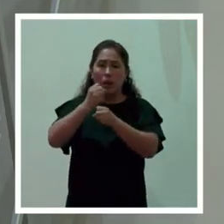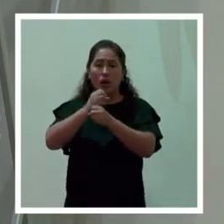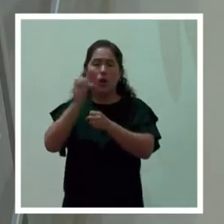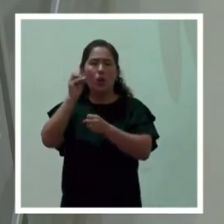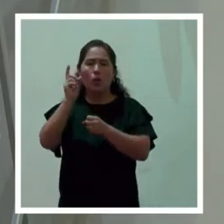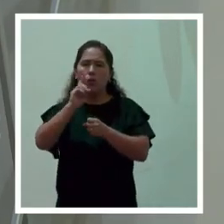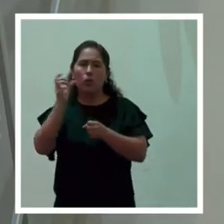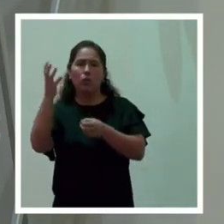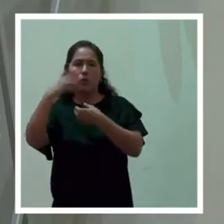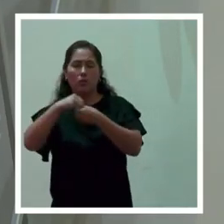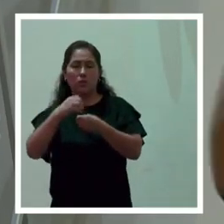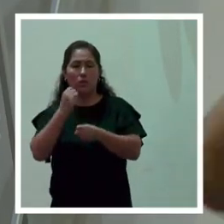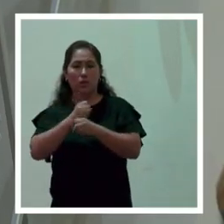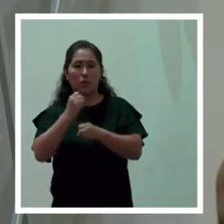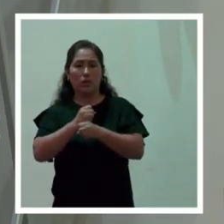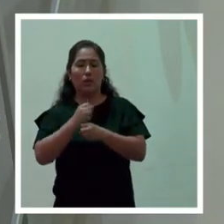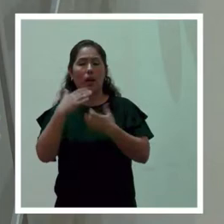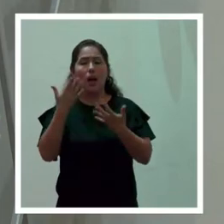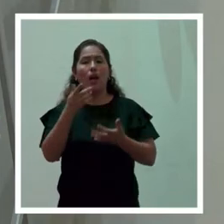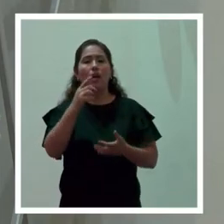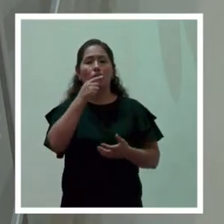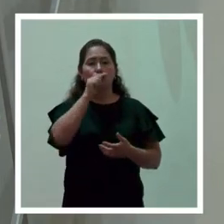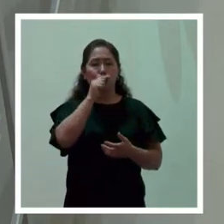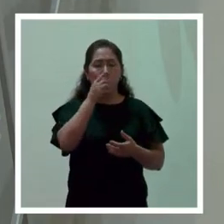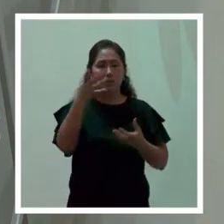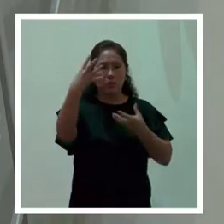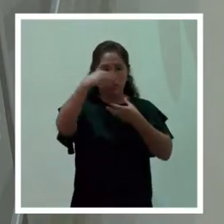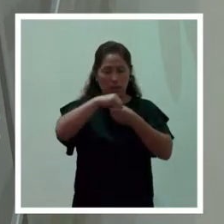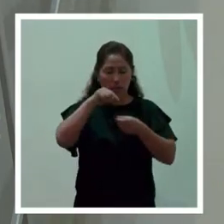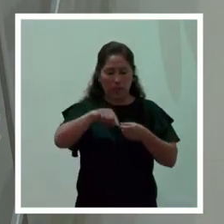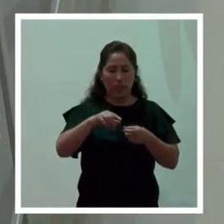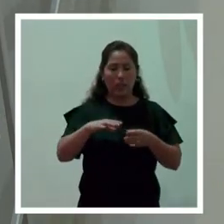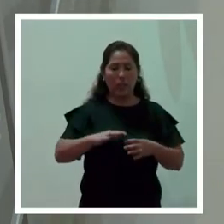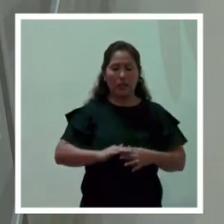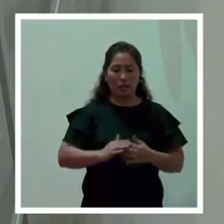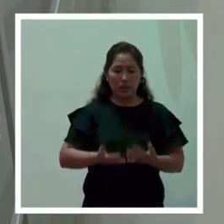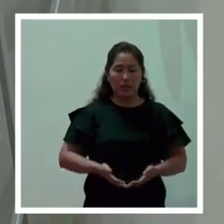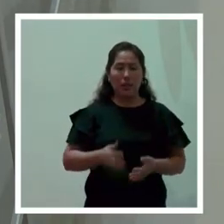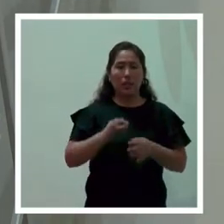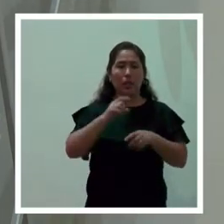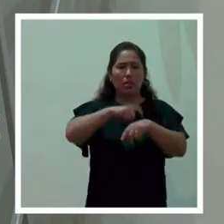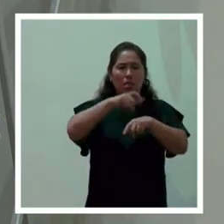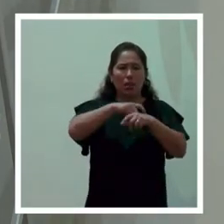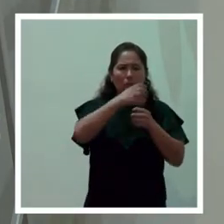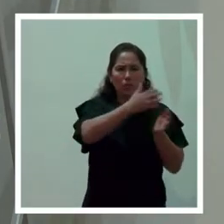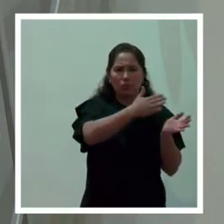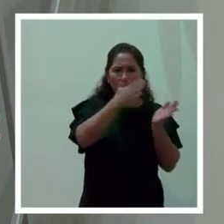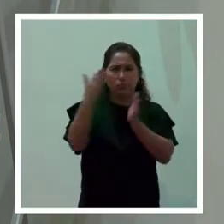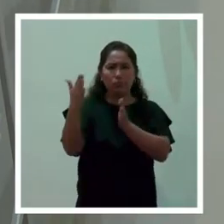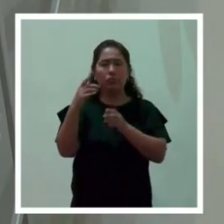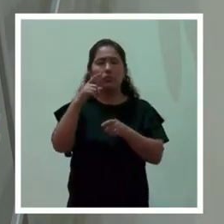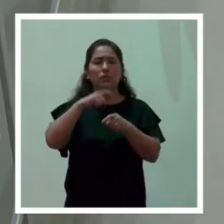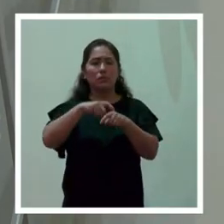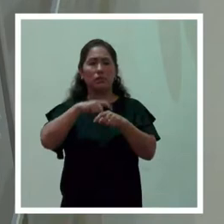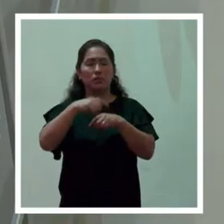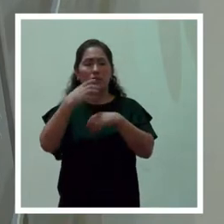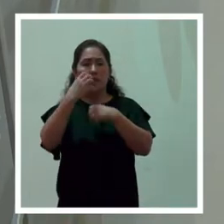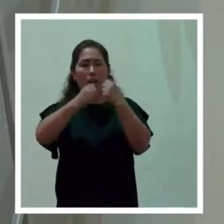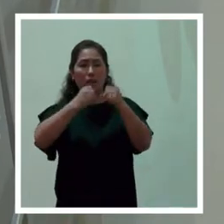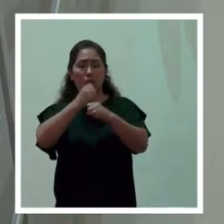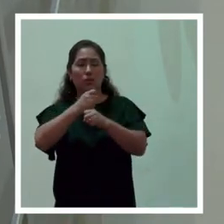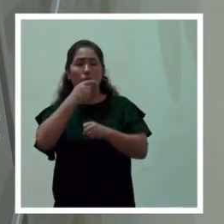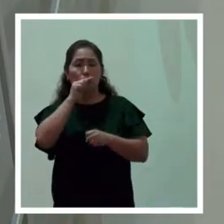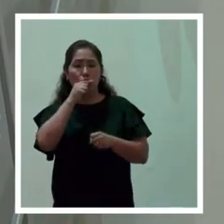cualquiera sea mientras haya mujeres en edad fértil hay la obligación de que exista ese lactario